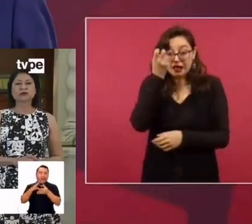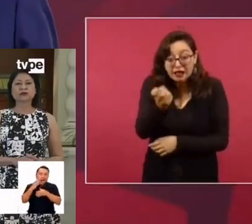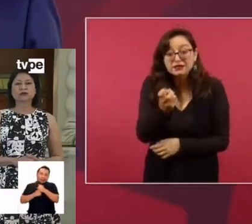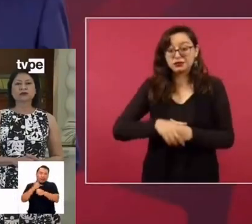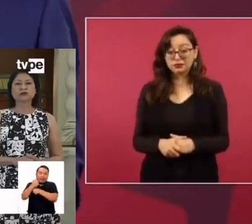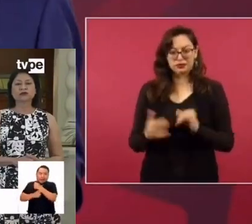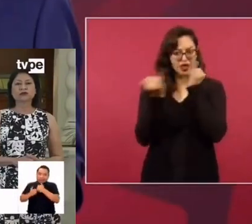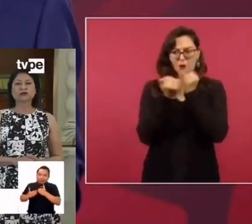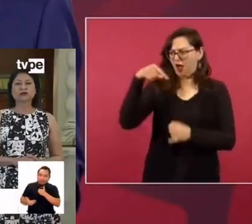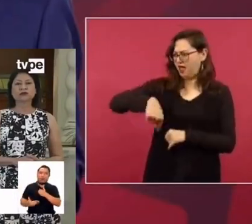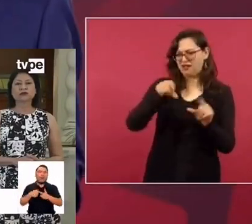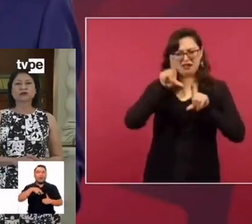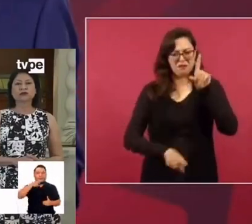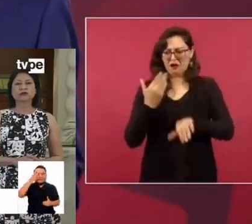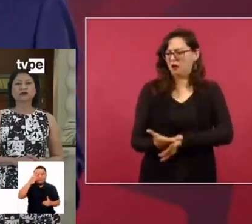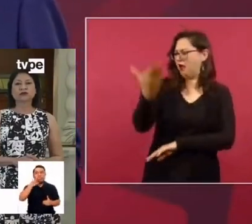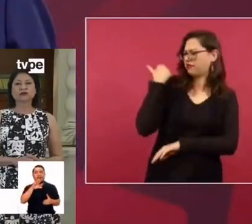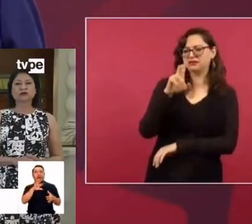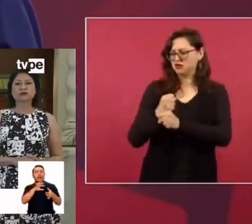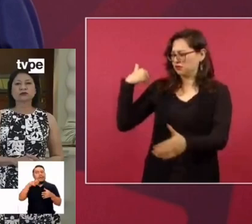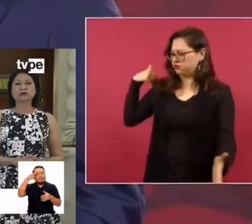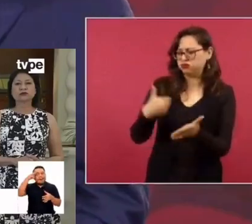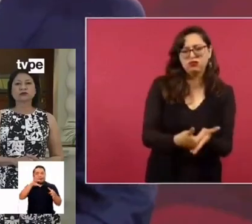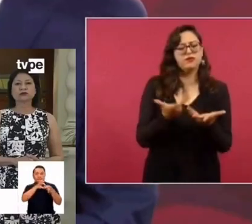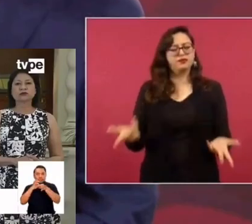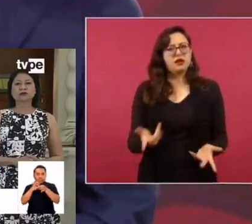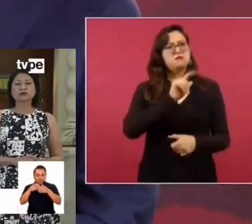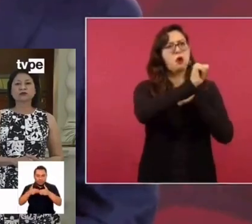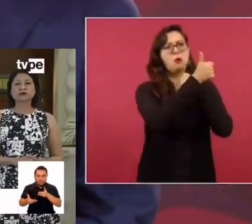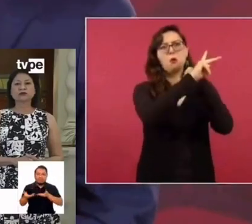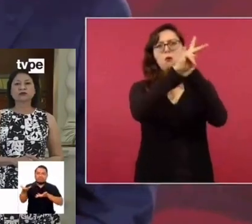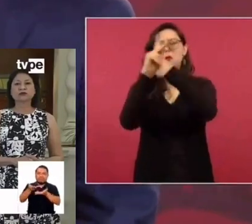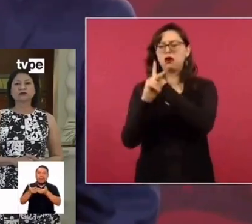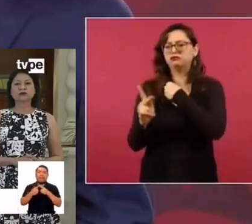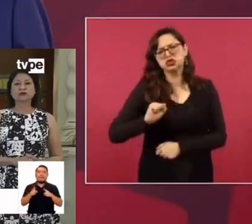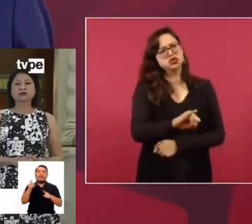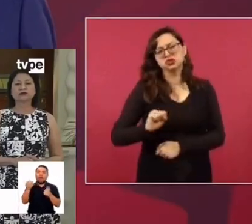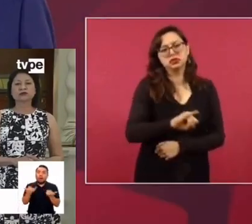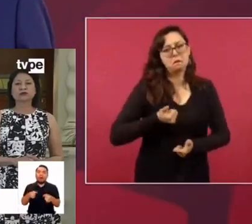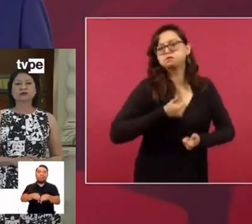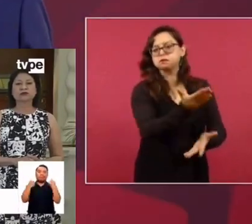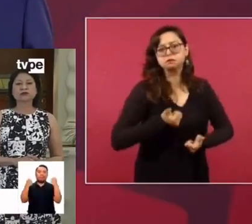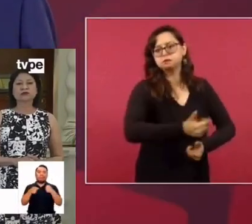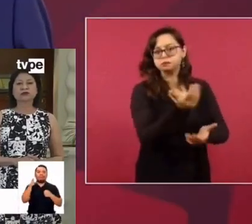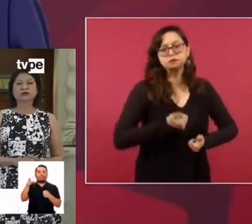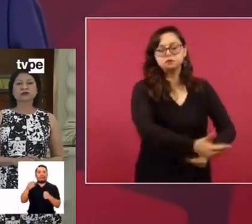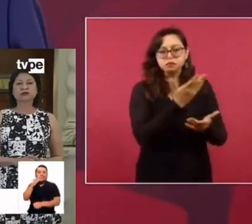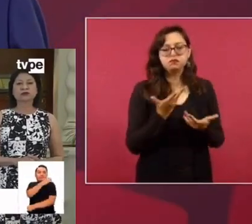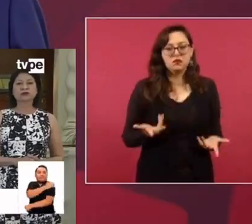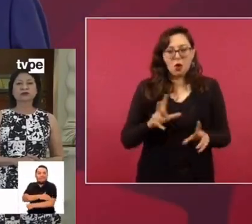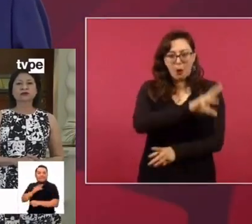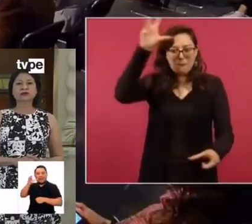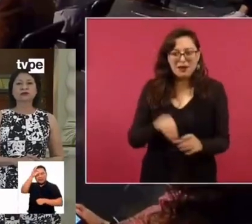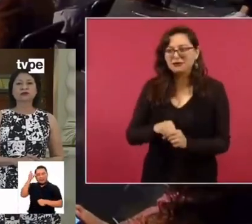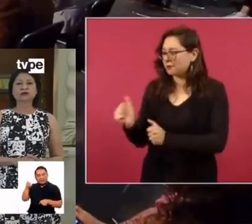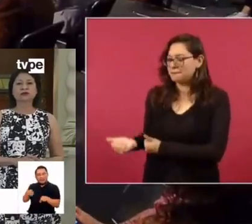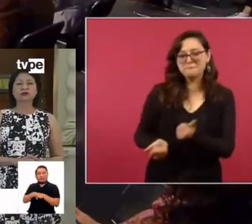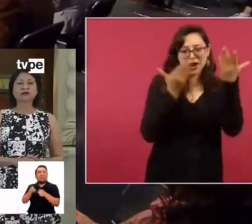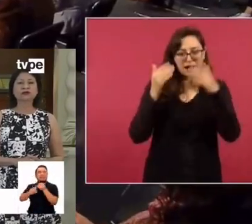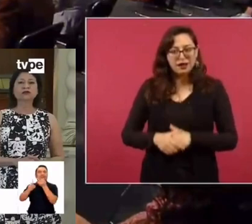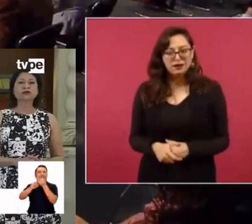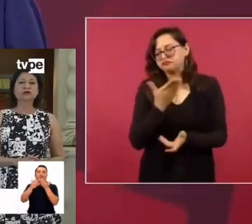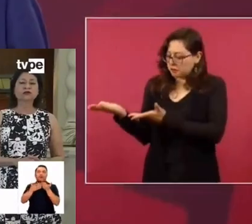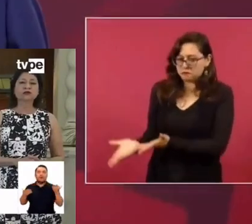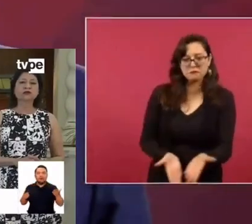fue para favorecer a una minoría rapaz y entregarles los bienes públicos, los bienes de la nación a empresas nacionales, extranjeras. Todo el proceso de